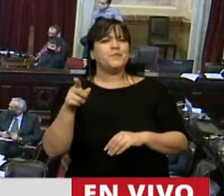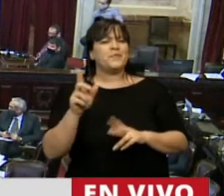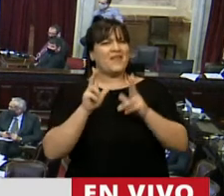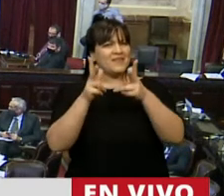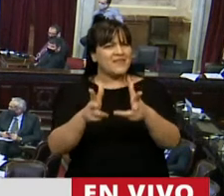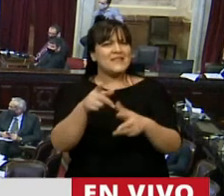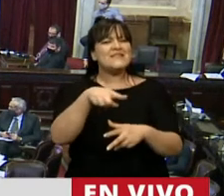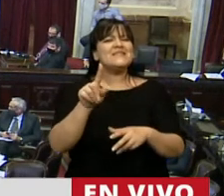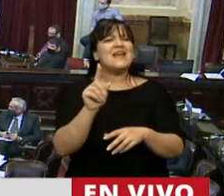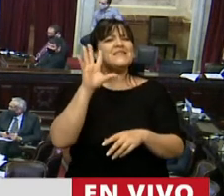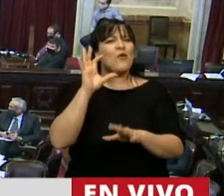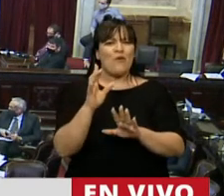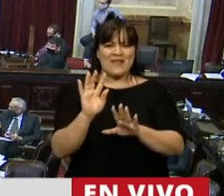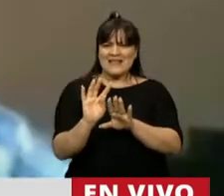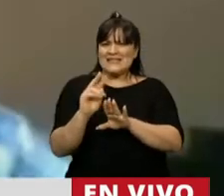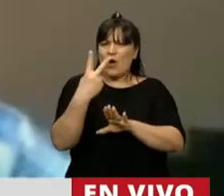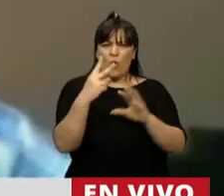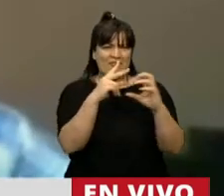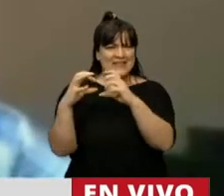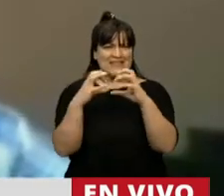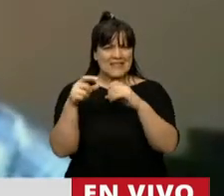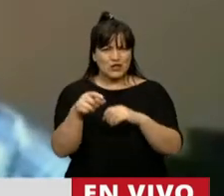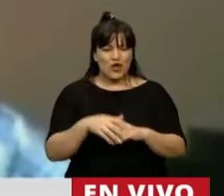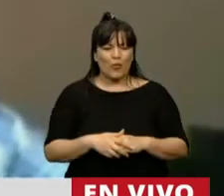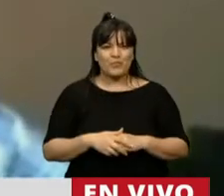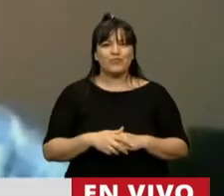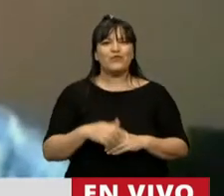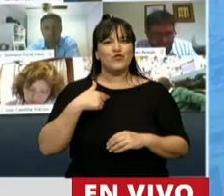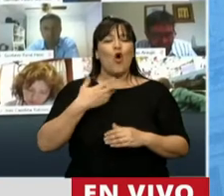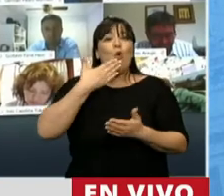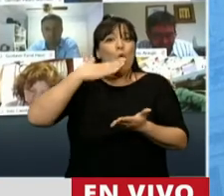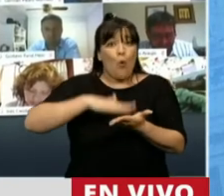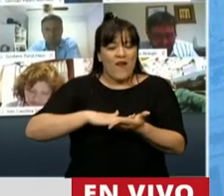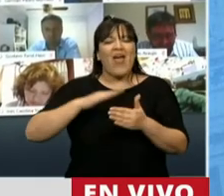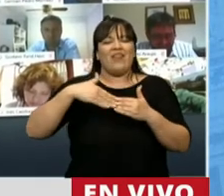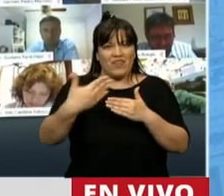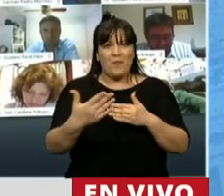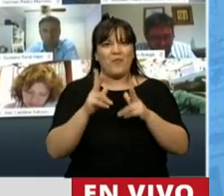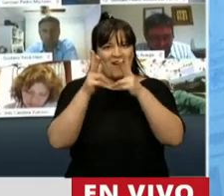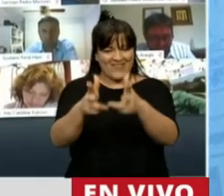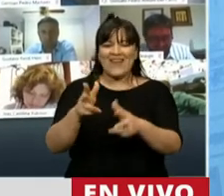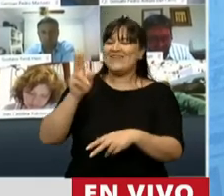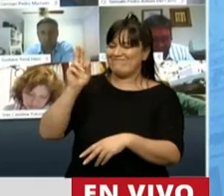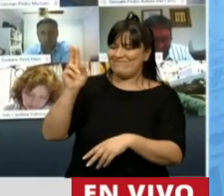se acordará en la segunda sesión, después que juré, se lo di. Tiene razón.